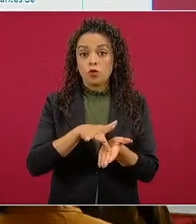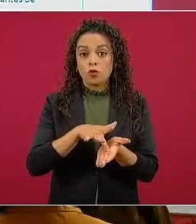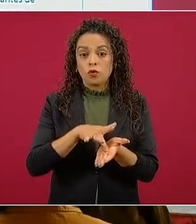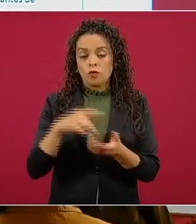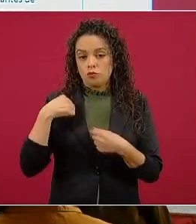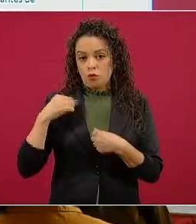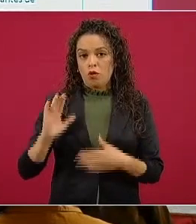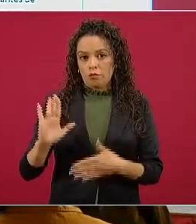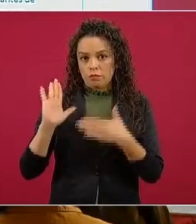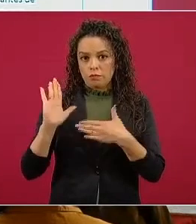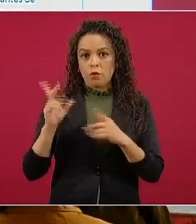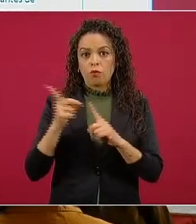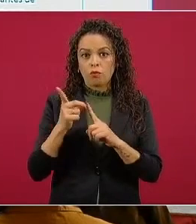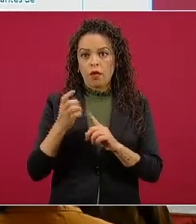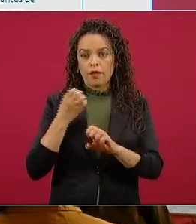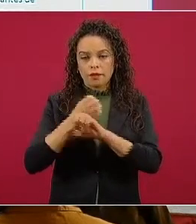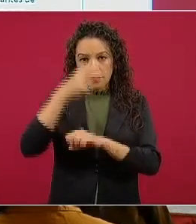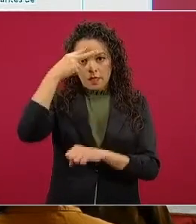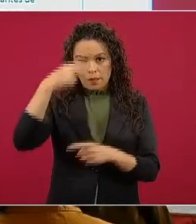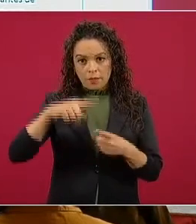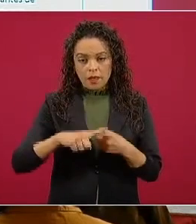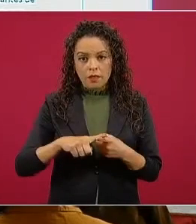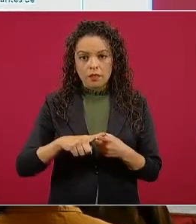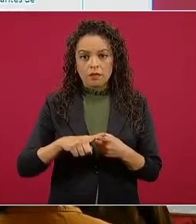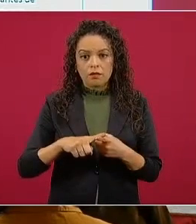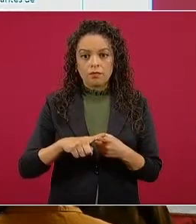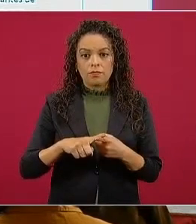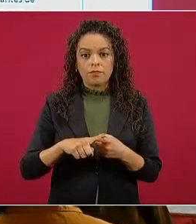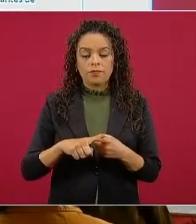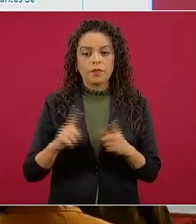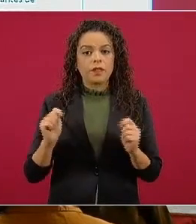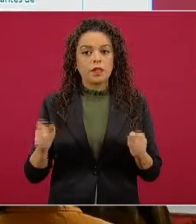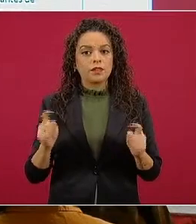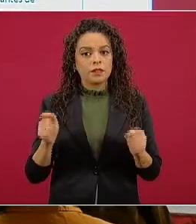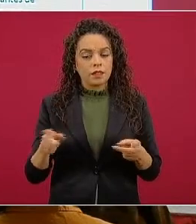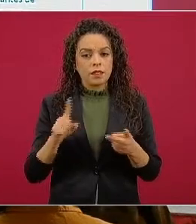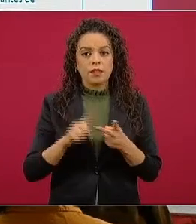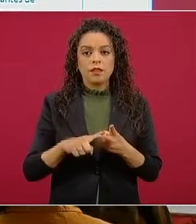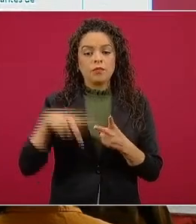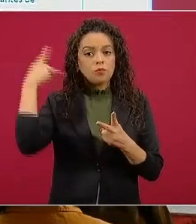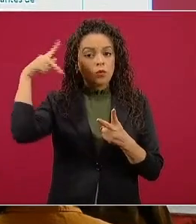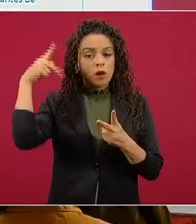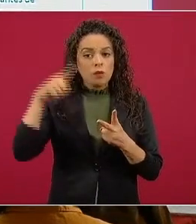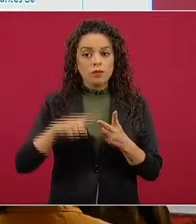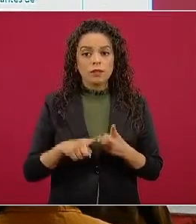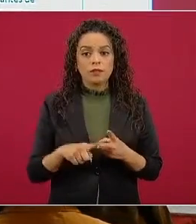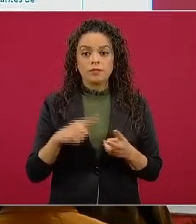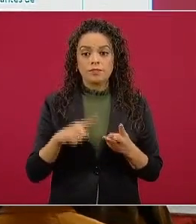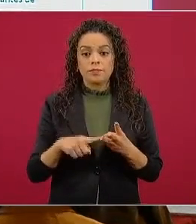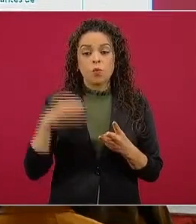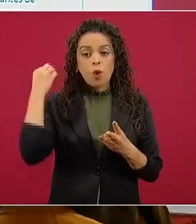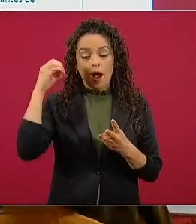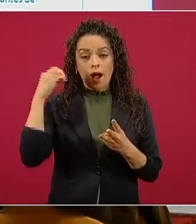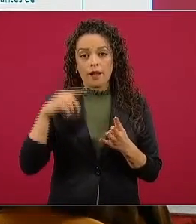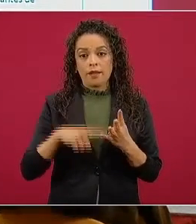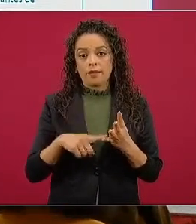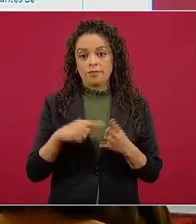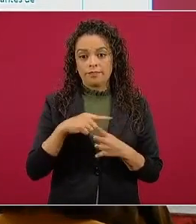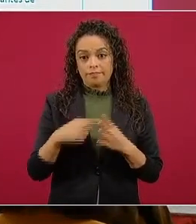México, en Tlaxcala, en Puebla y en Oaxaca.